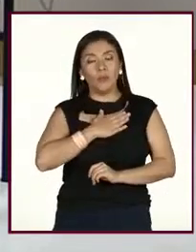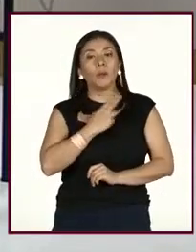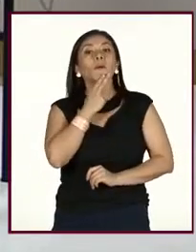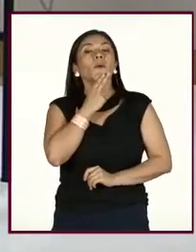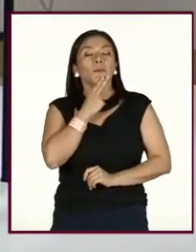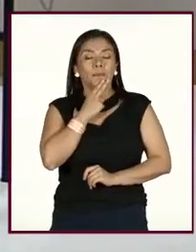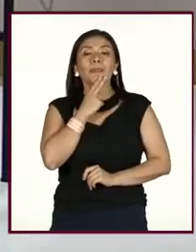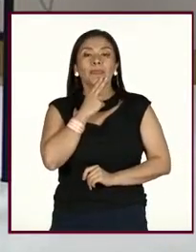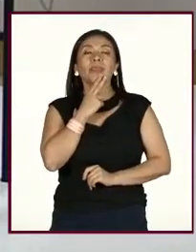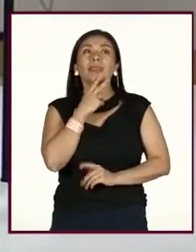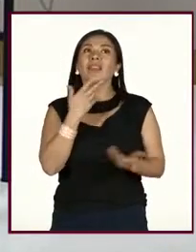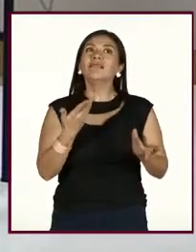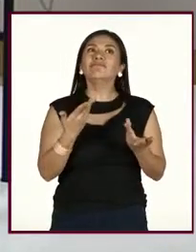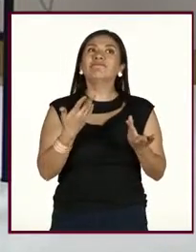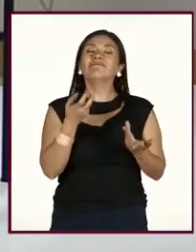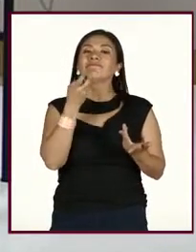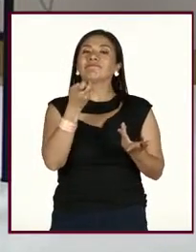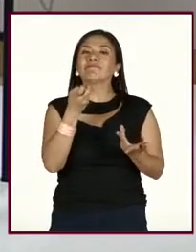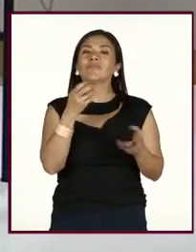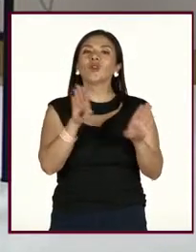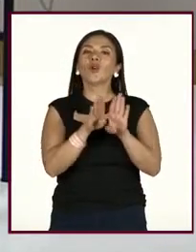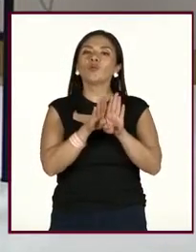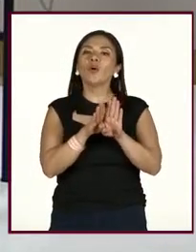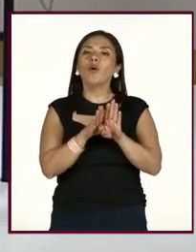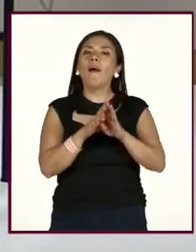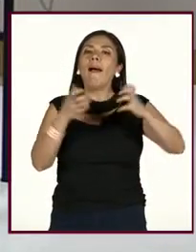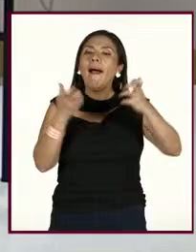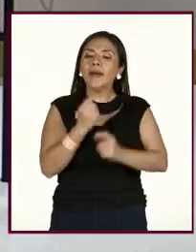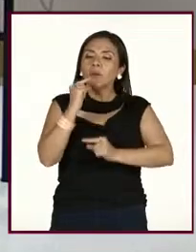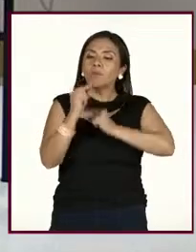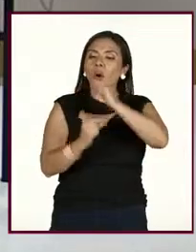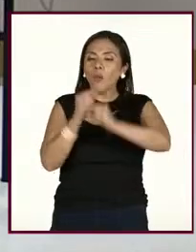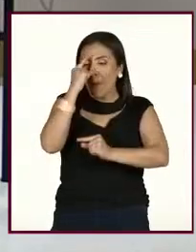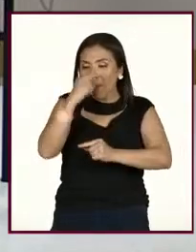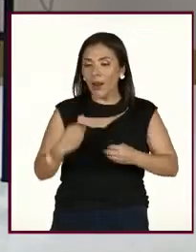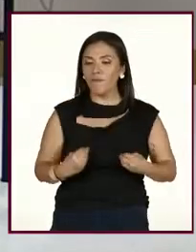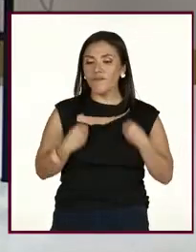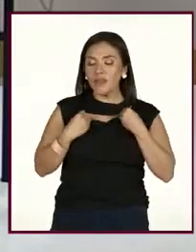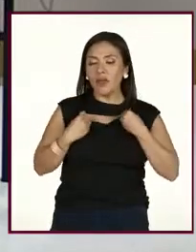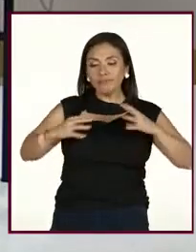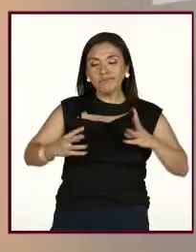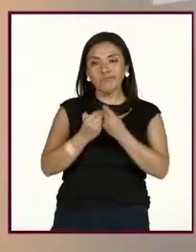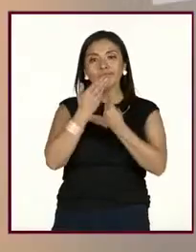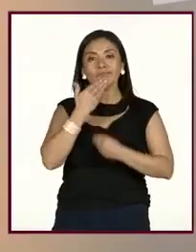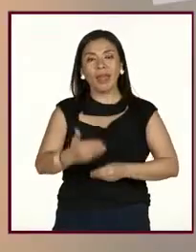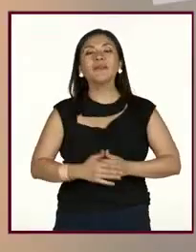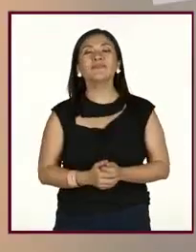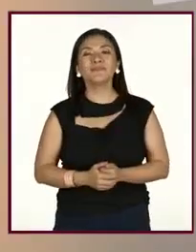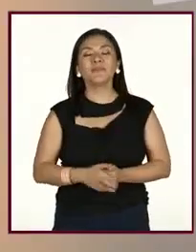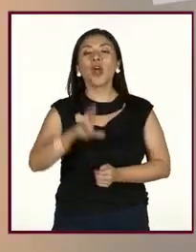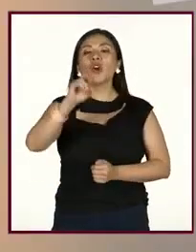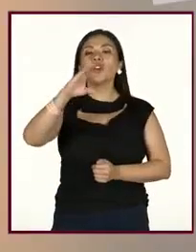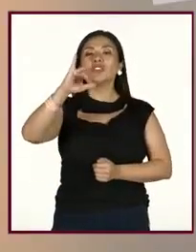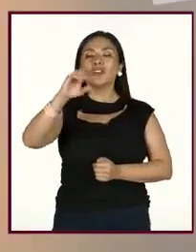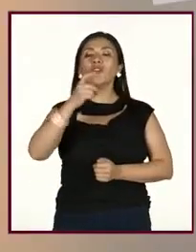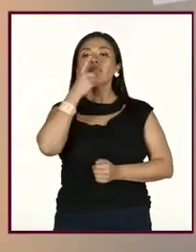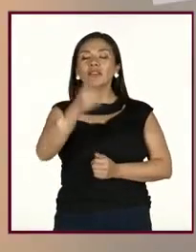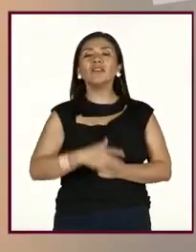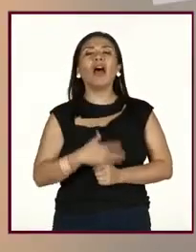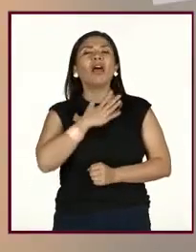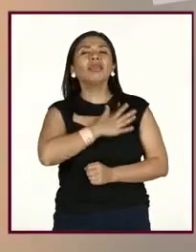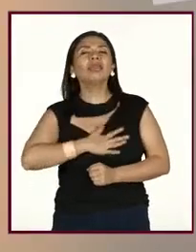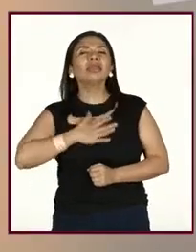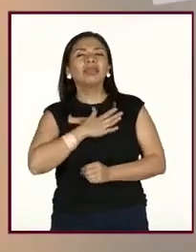tratar de incorporarlos a nuestra vida tanto como sea posible. Muy bien. Rocio Padilla, ¿el ocio